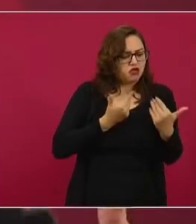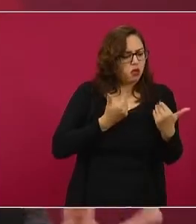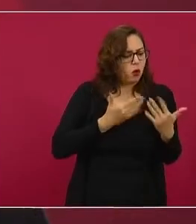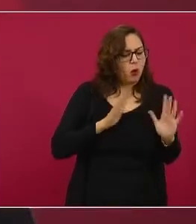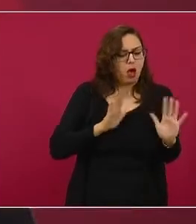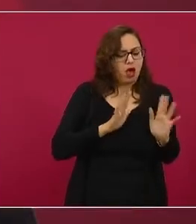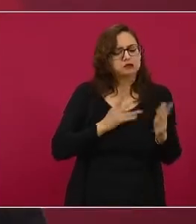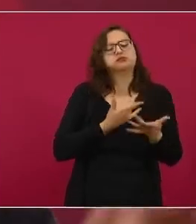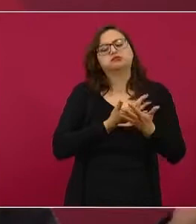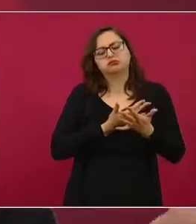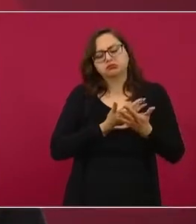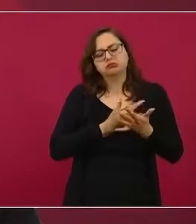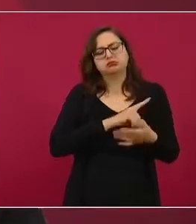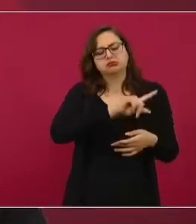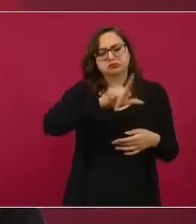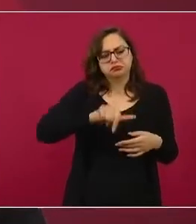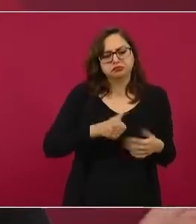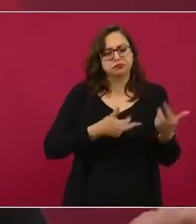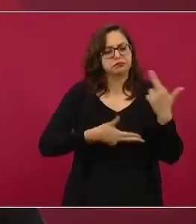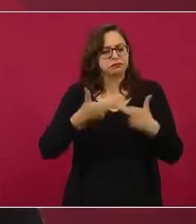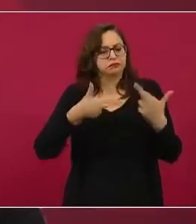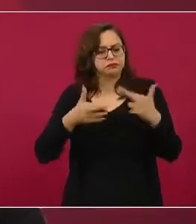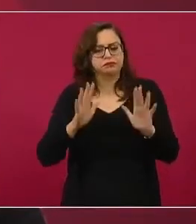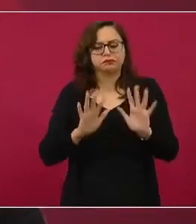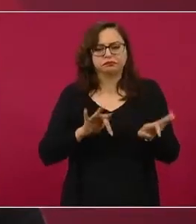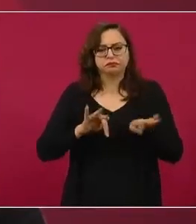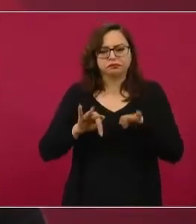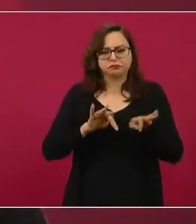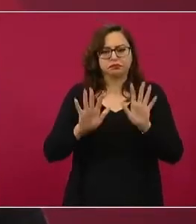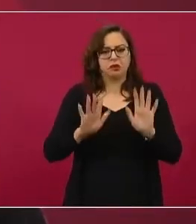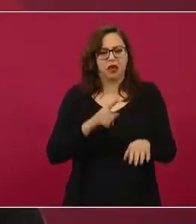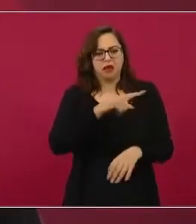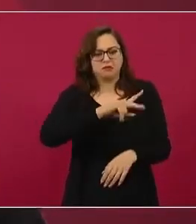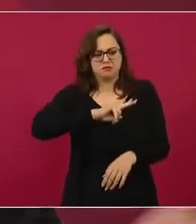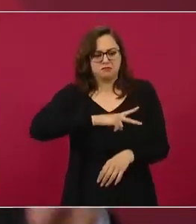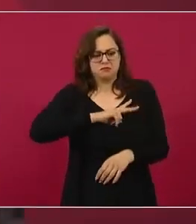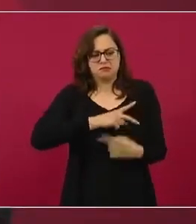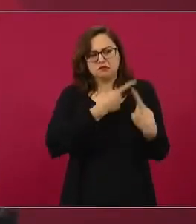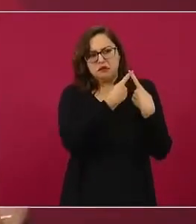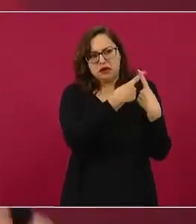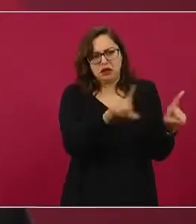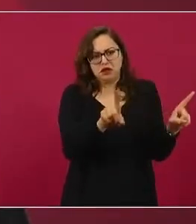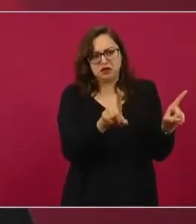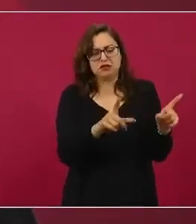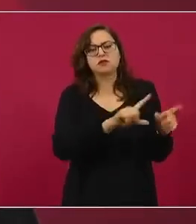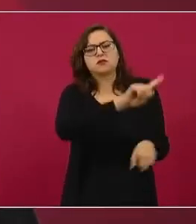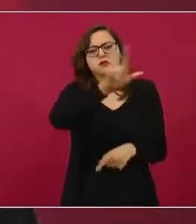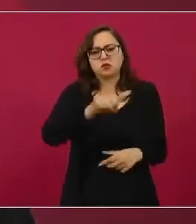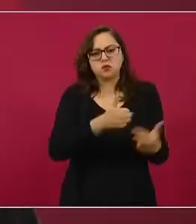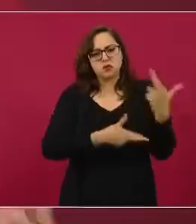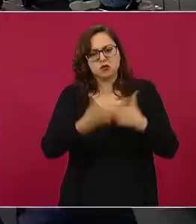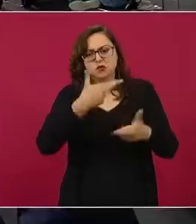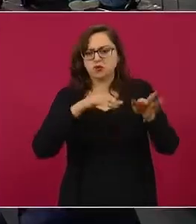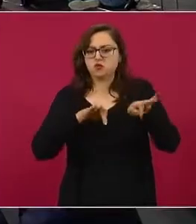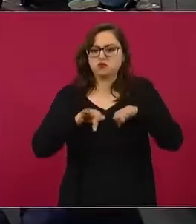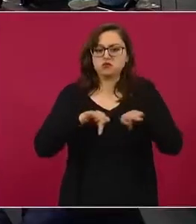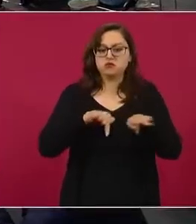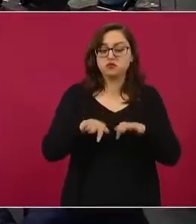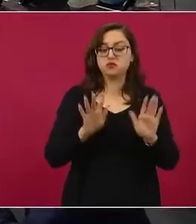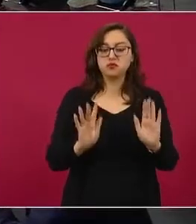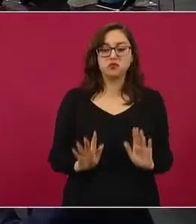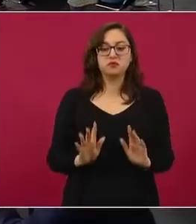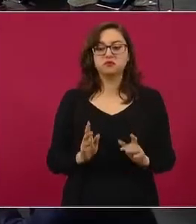que era una infección respiratoria de otro tipo de carácter viral y se reincorporó normalmente y así